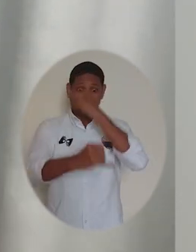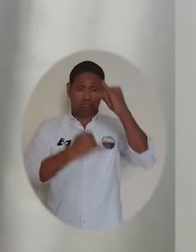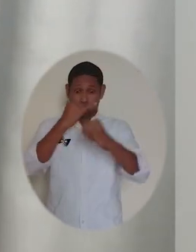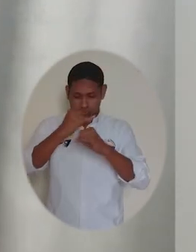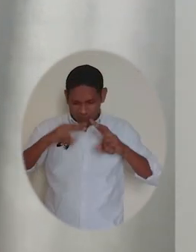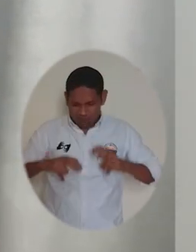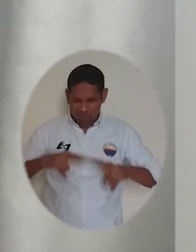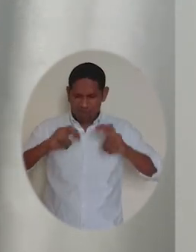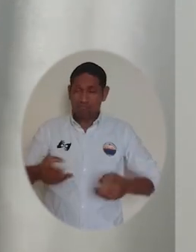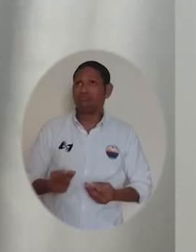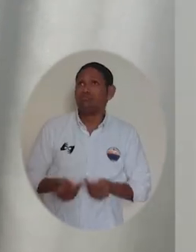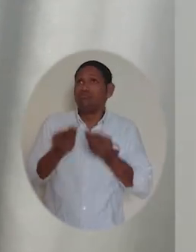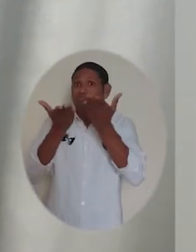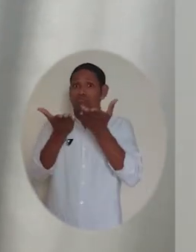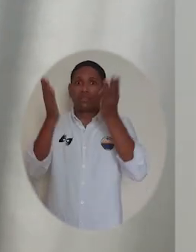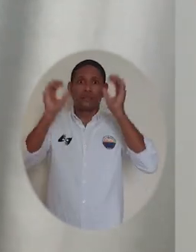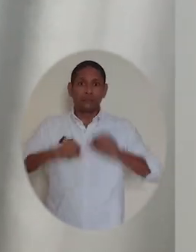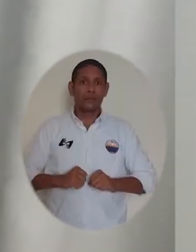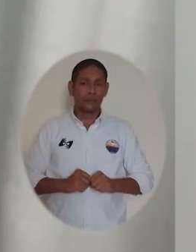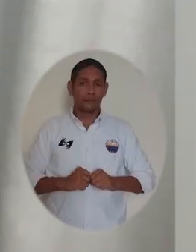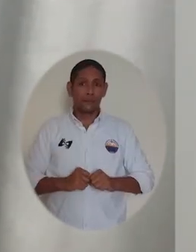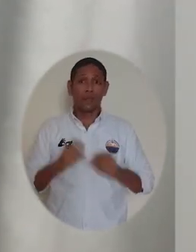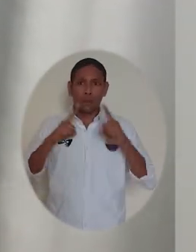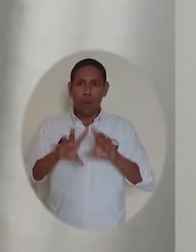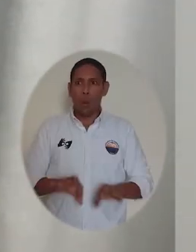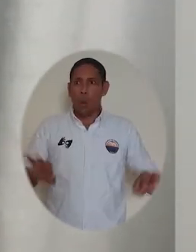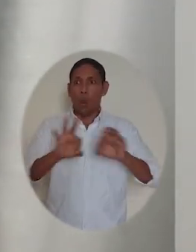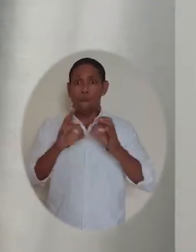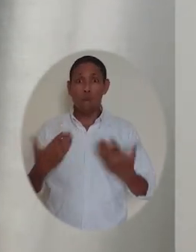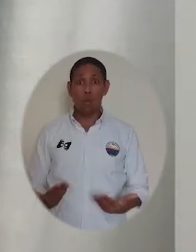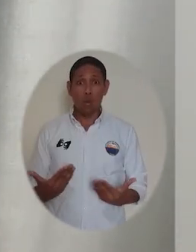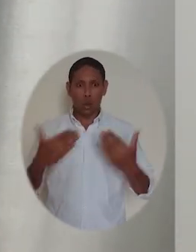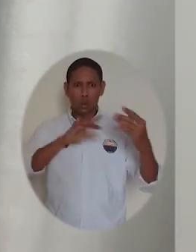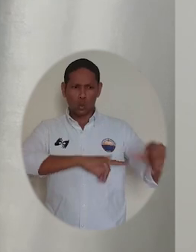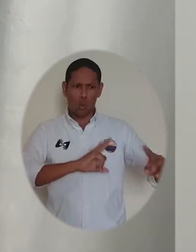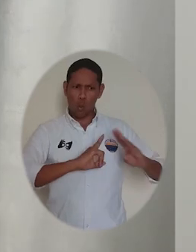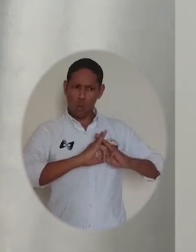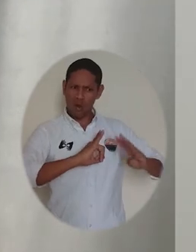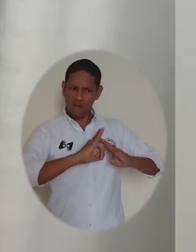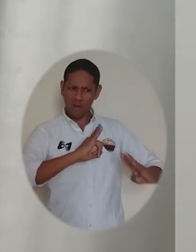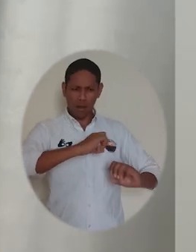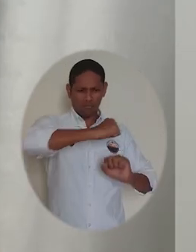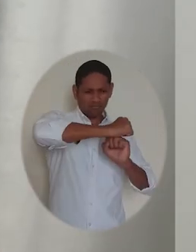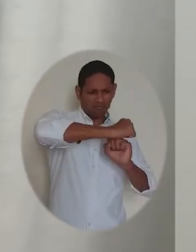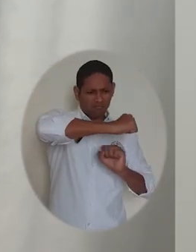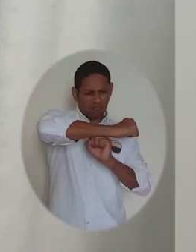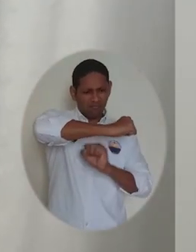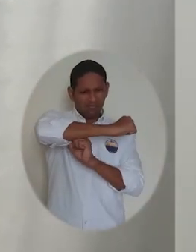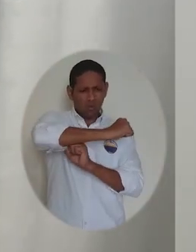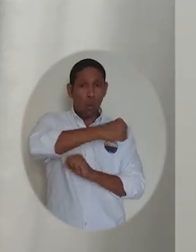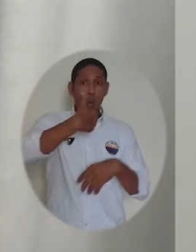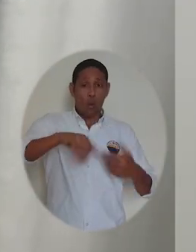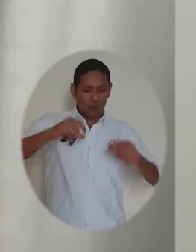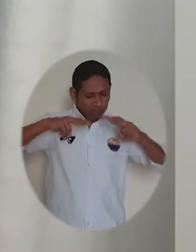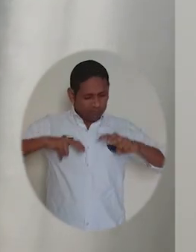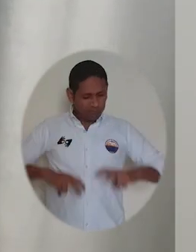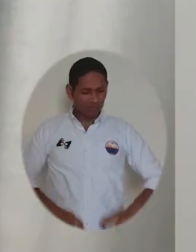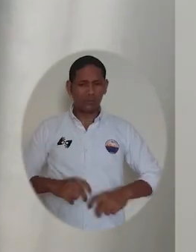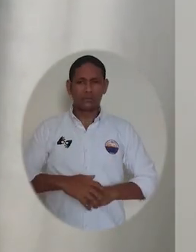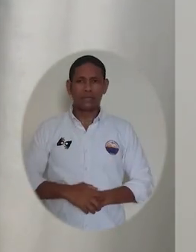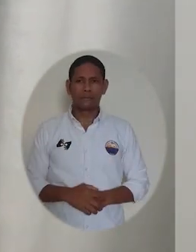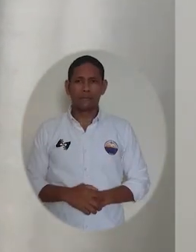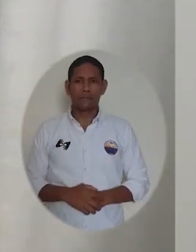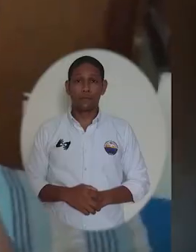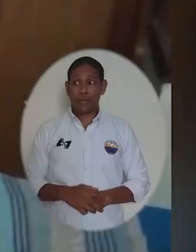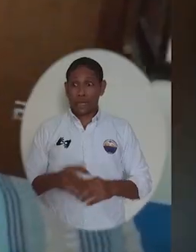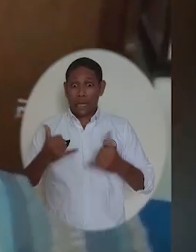gran escala a nivel internacional. De esta forma, podernos destacar como una universidad que su pilar fundamental es la